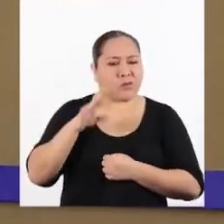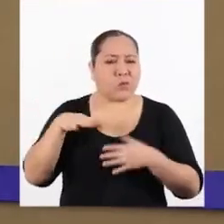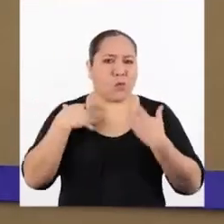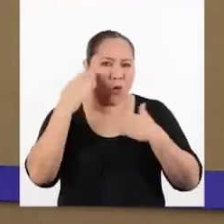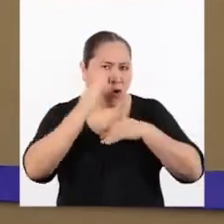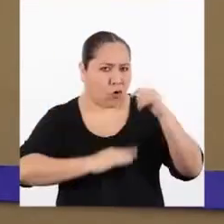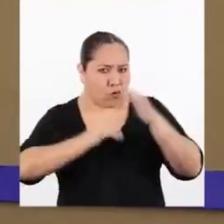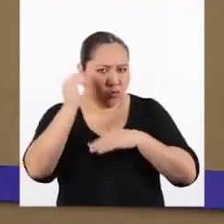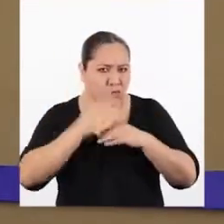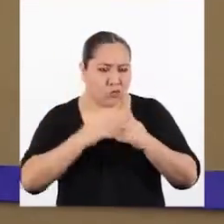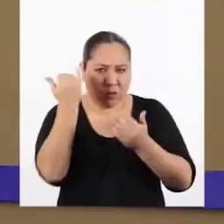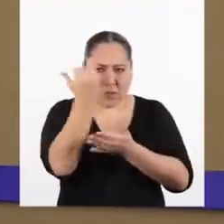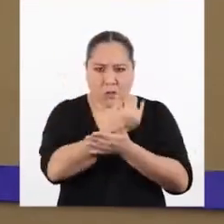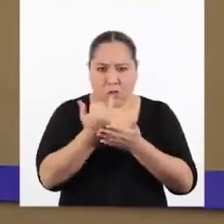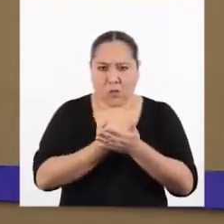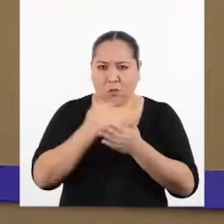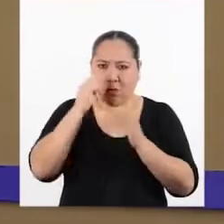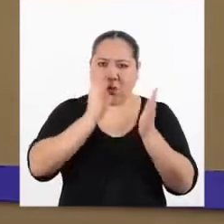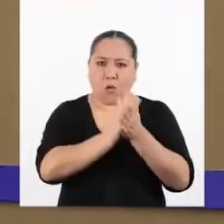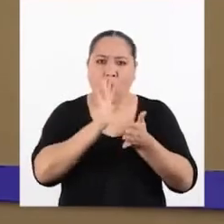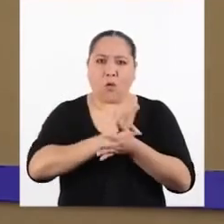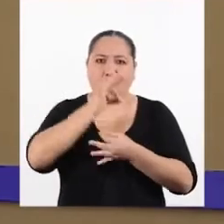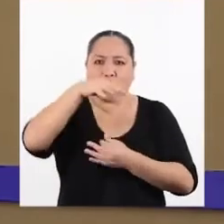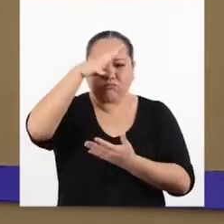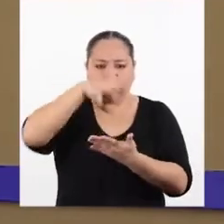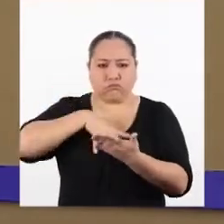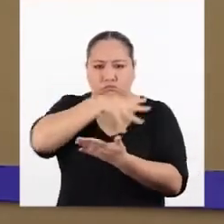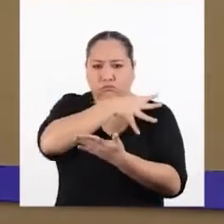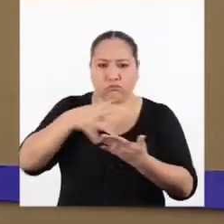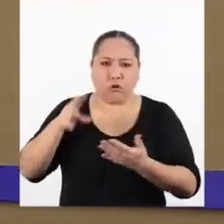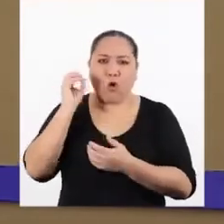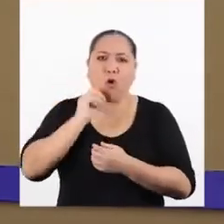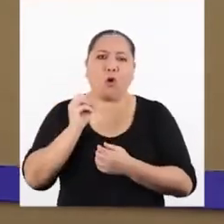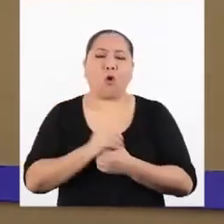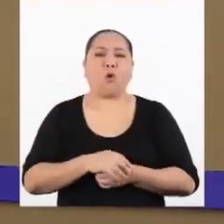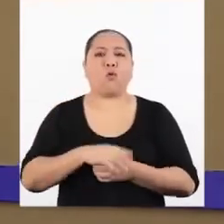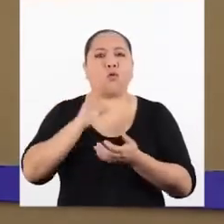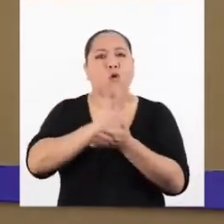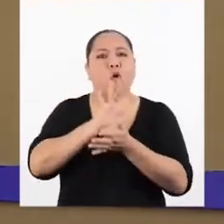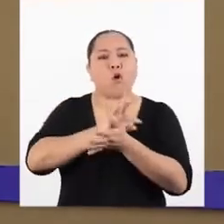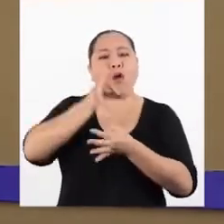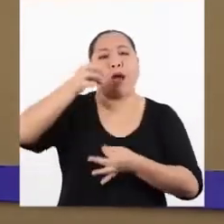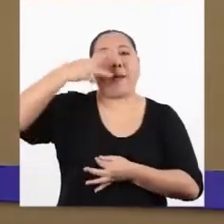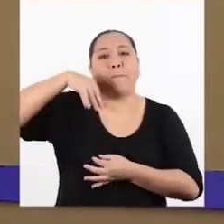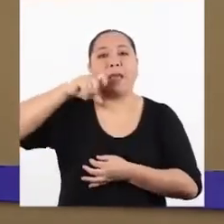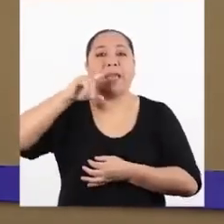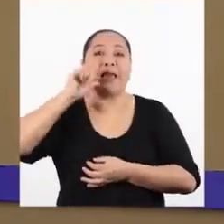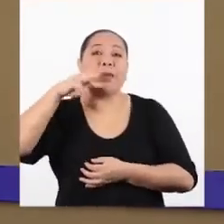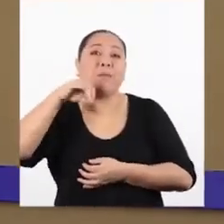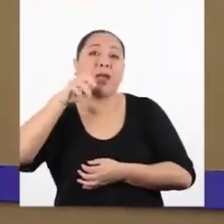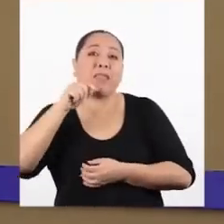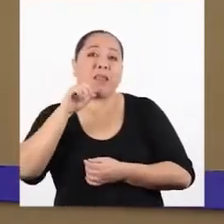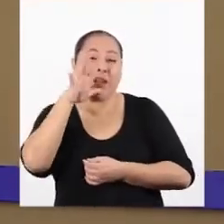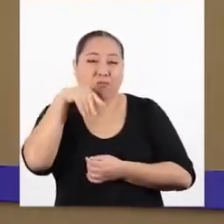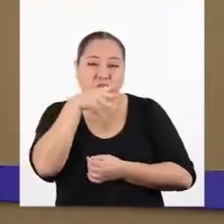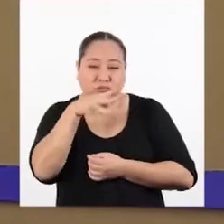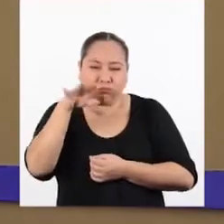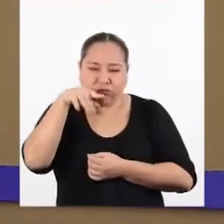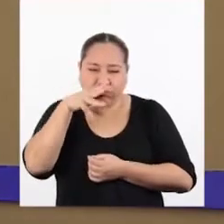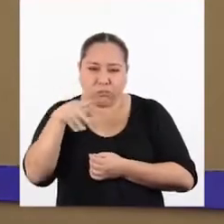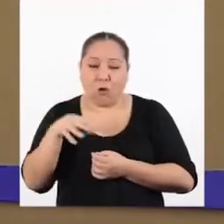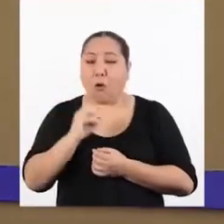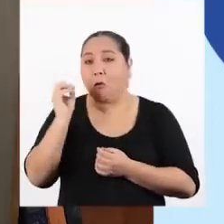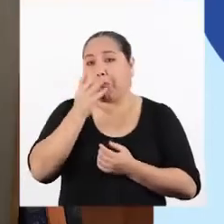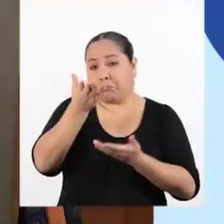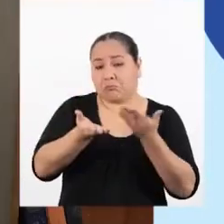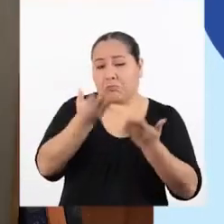construir la gráfica en una hoja cuadriculada o en una hoja milimetrada o en lo que se considere que